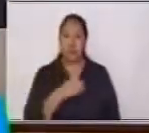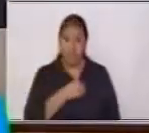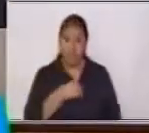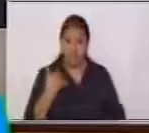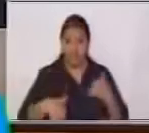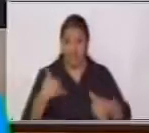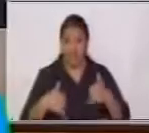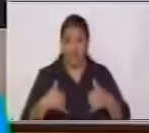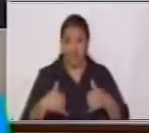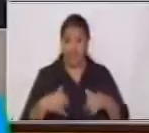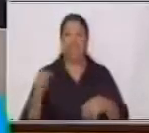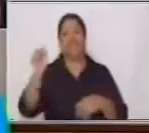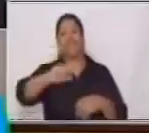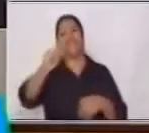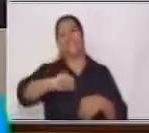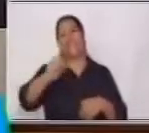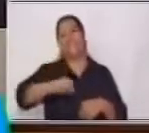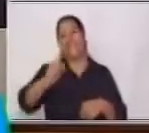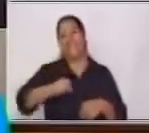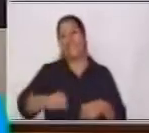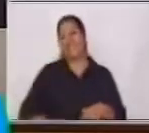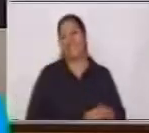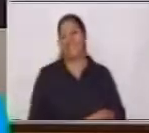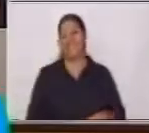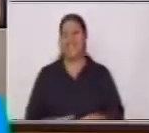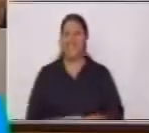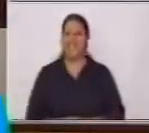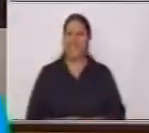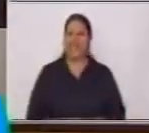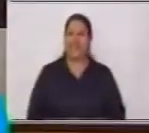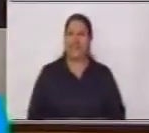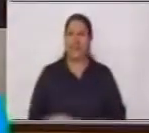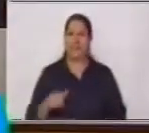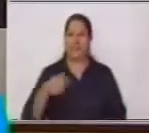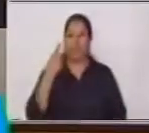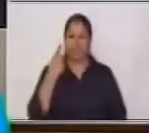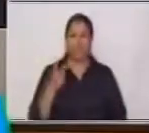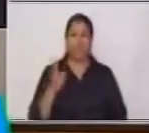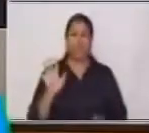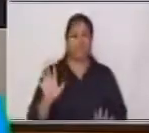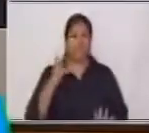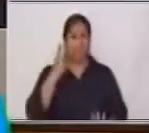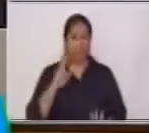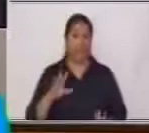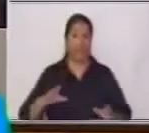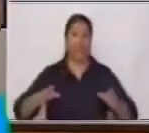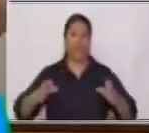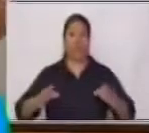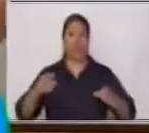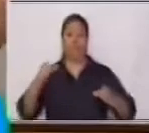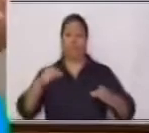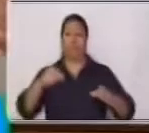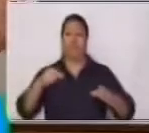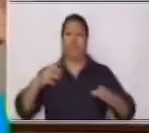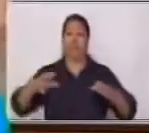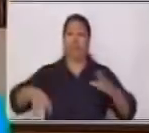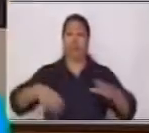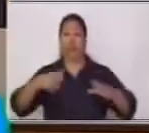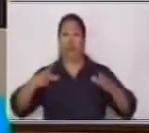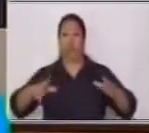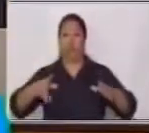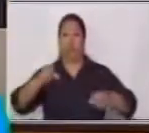Sí ¿Verdad que sí? Muy bien Vamos a ver Entonces vamos a ver En nuestro sombrero mágico